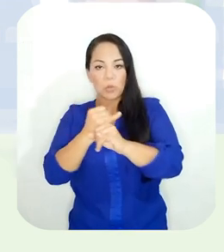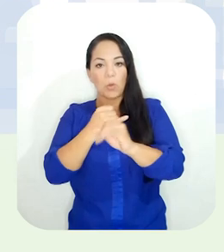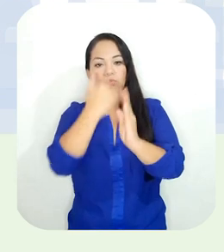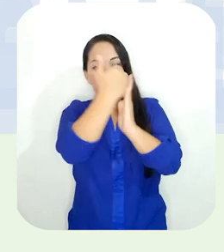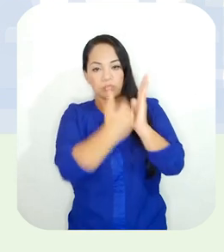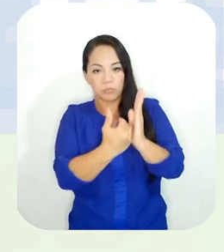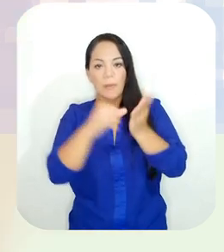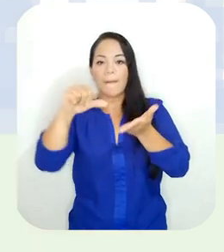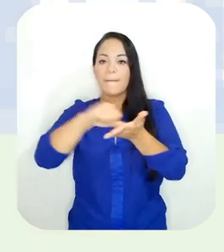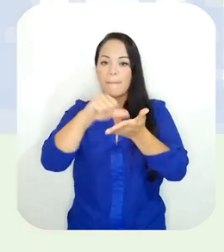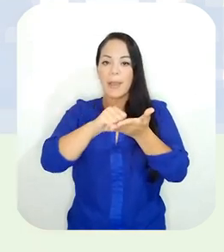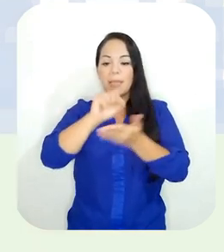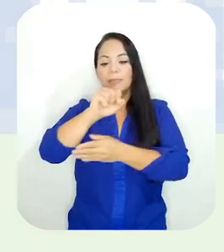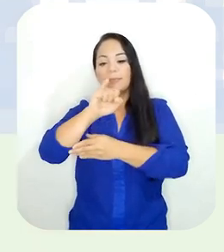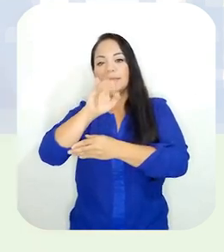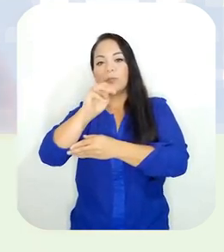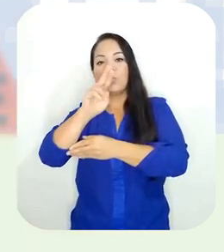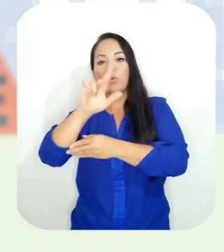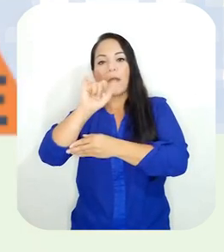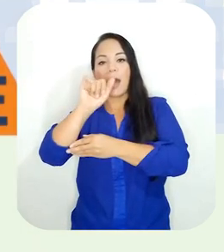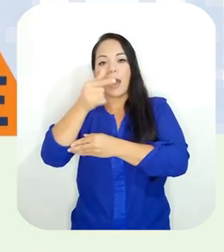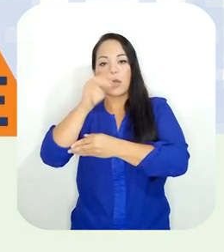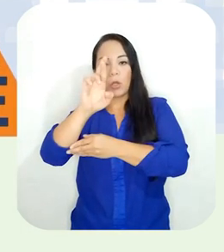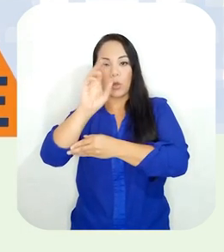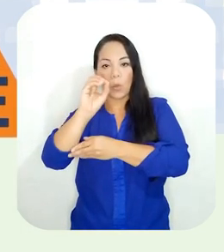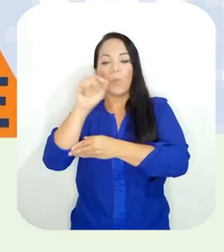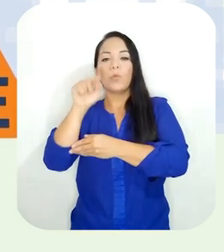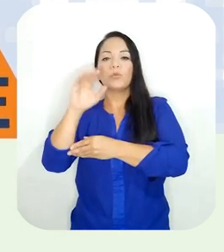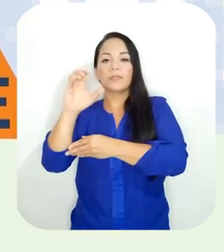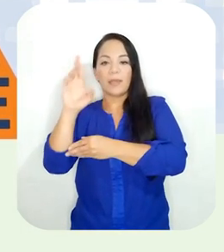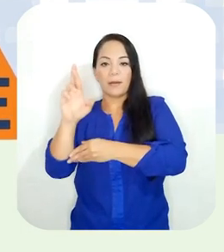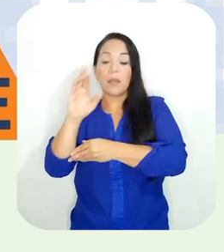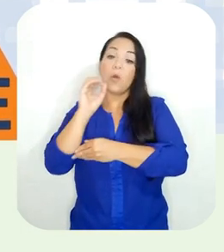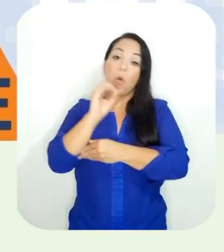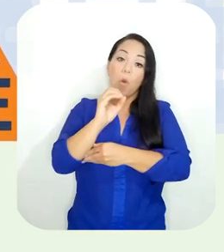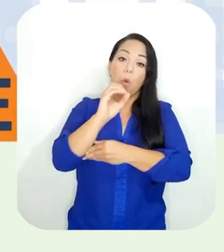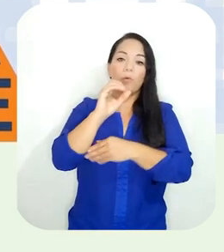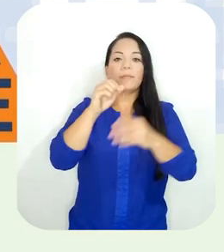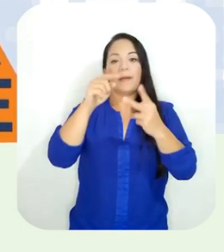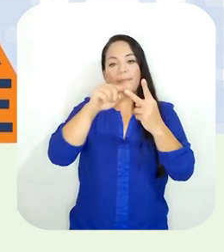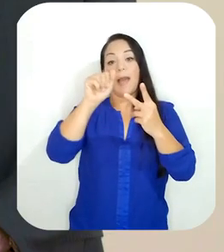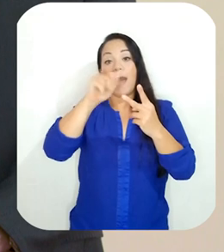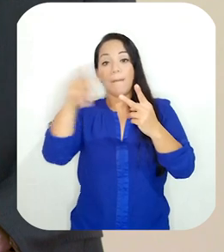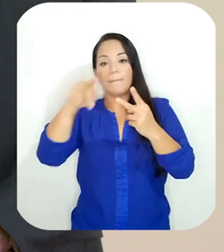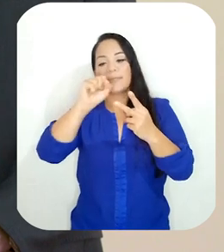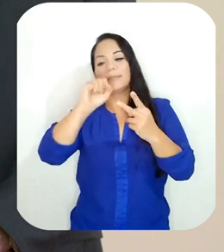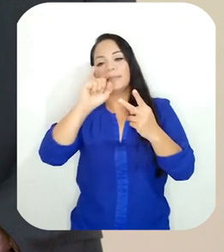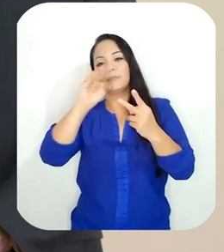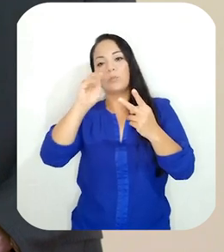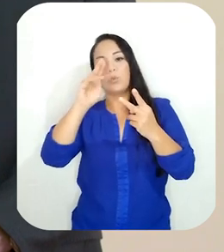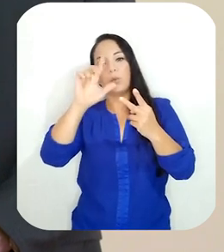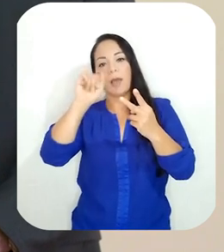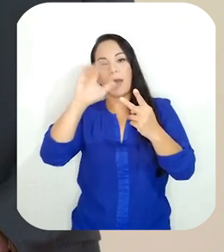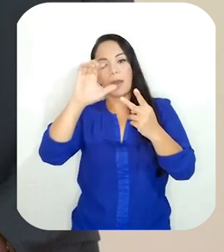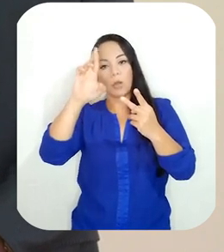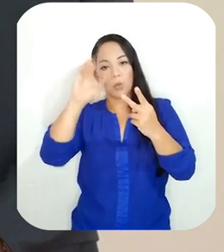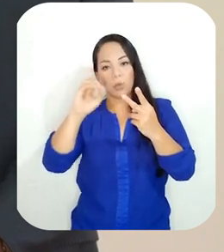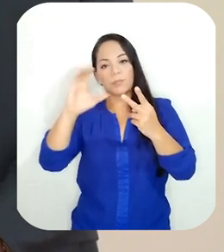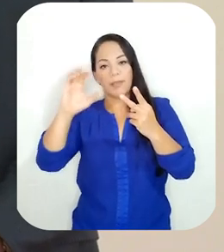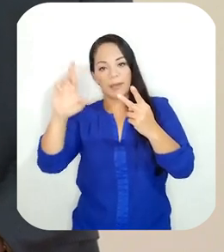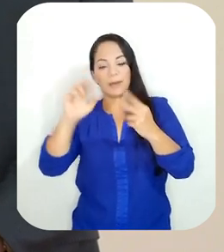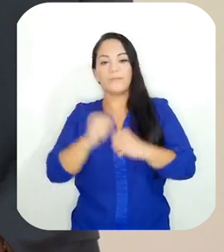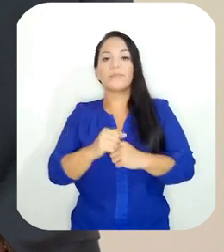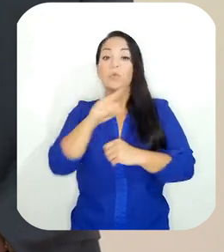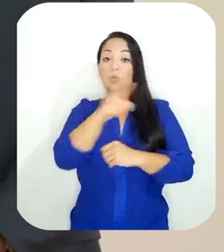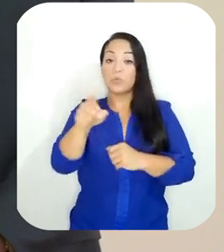institución en el micrositio simulacro.cr o en la app Simulacro.cr. Además, el día del simulacro,